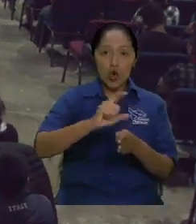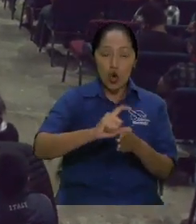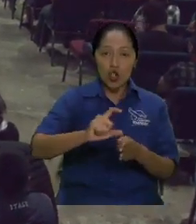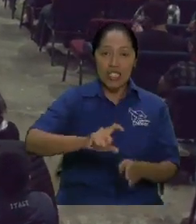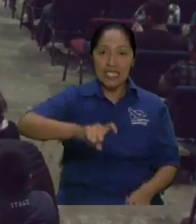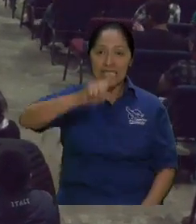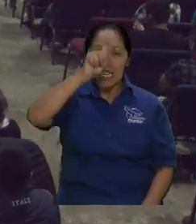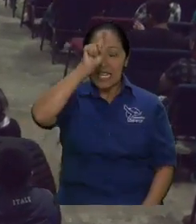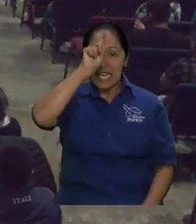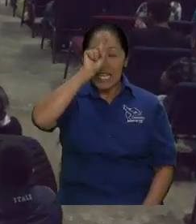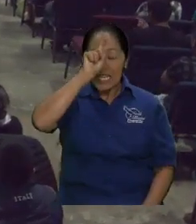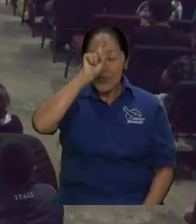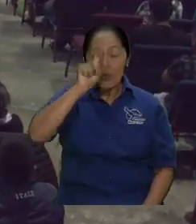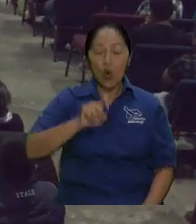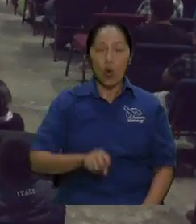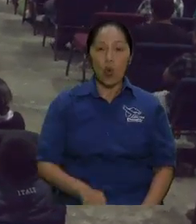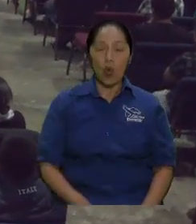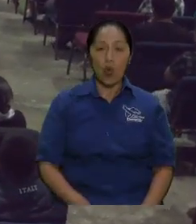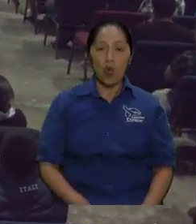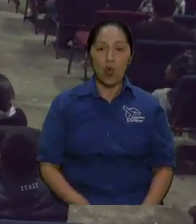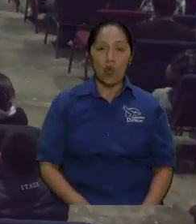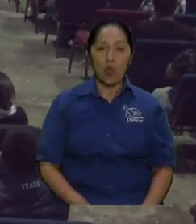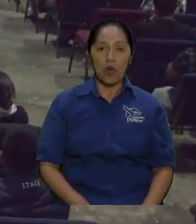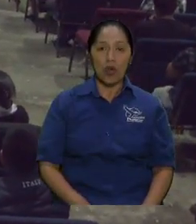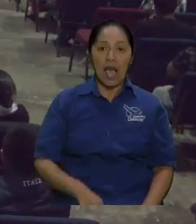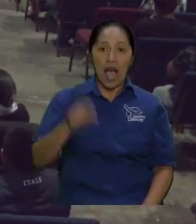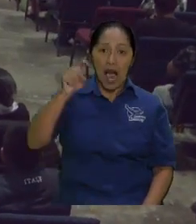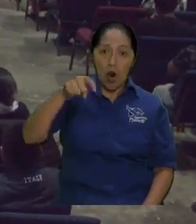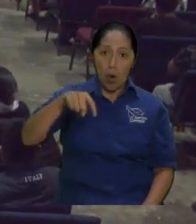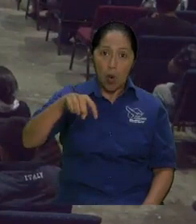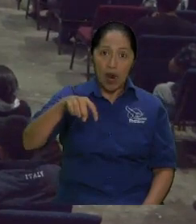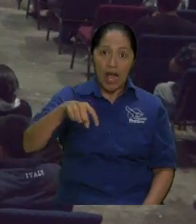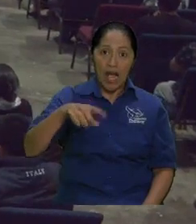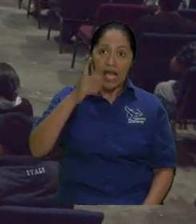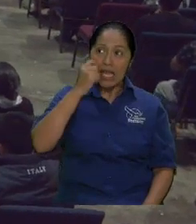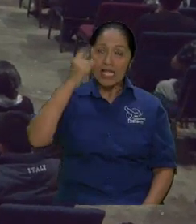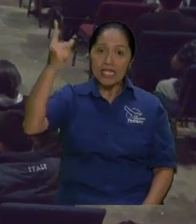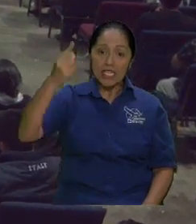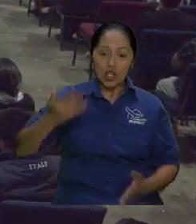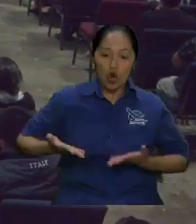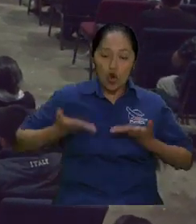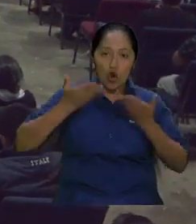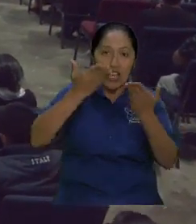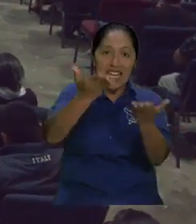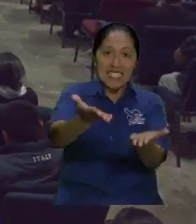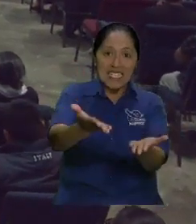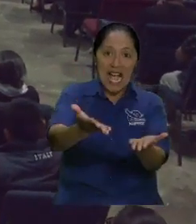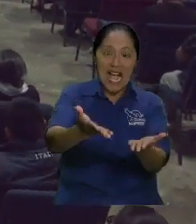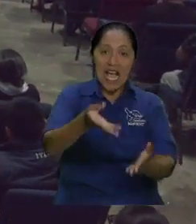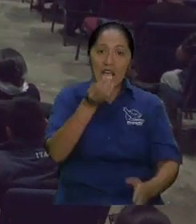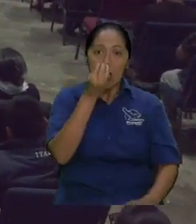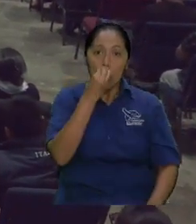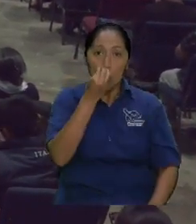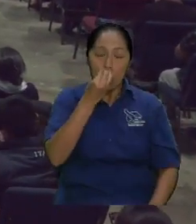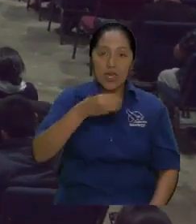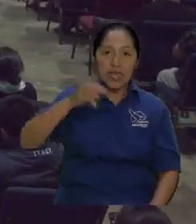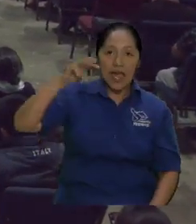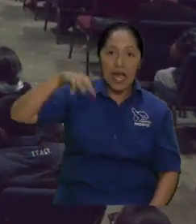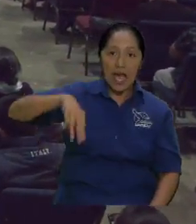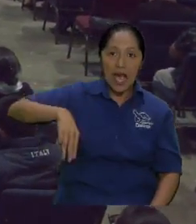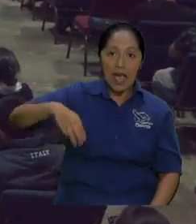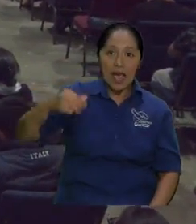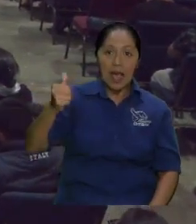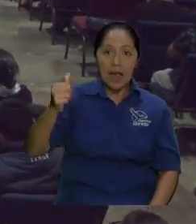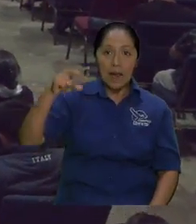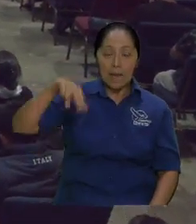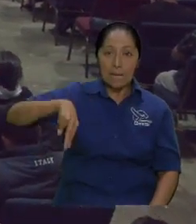gratis, según ellos allá. Y ahora les van a cambiar a maná y llega el momento en el que ellos dicen, aborrecemos esta comida miserable, le